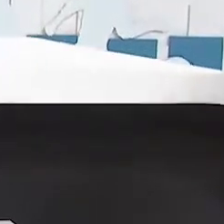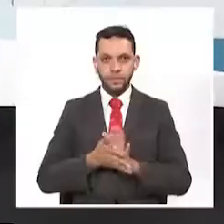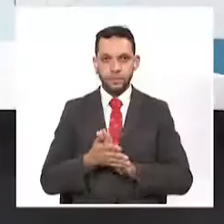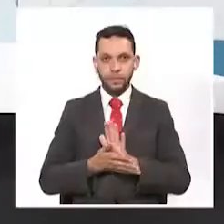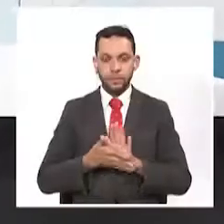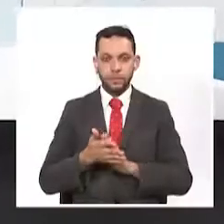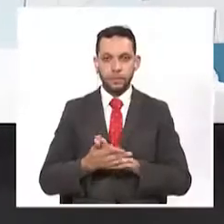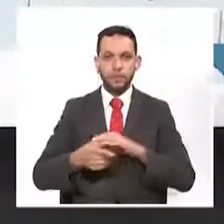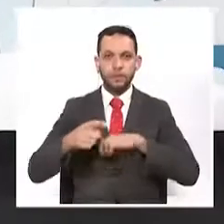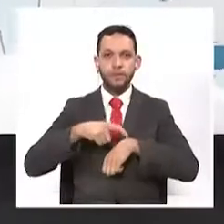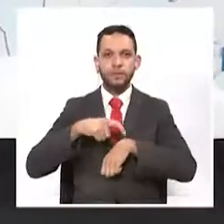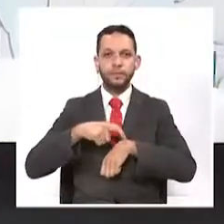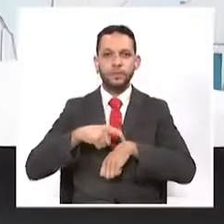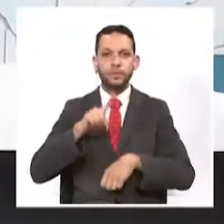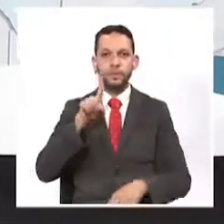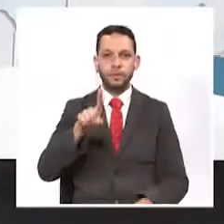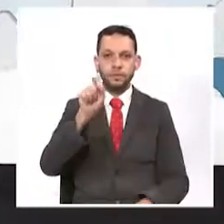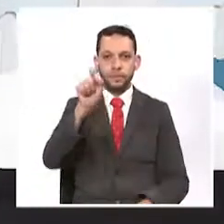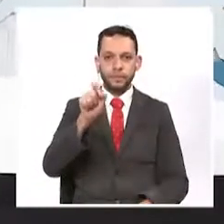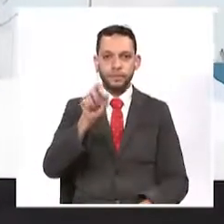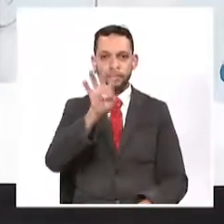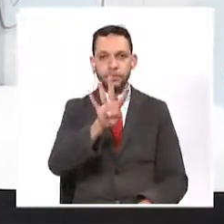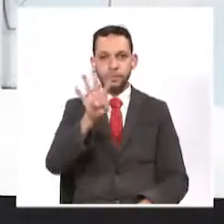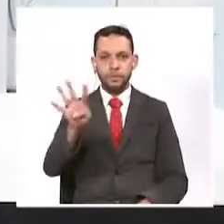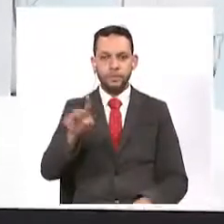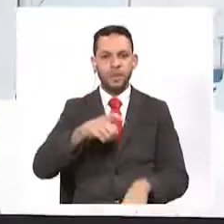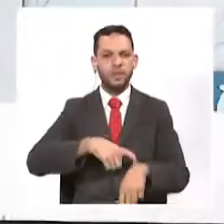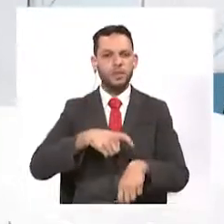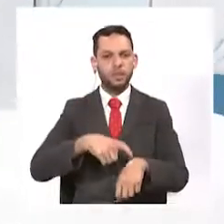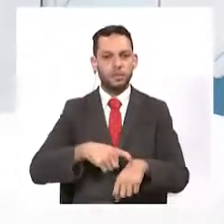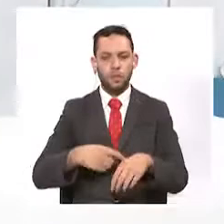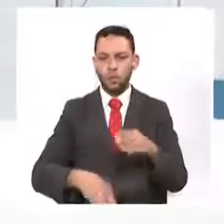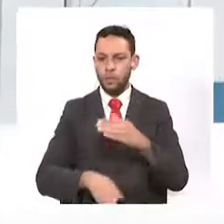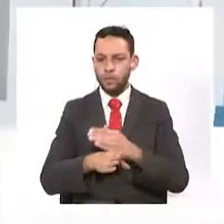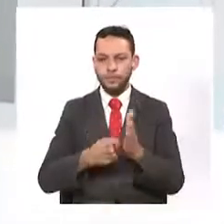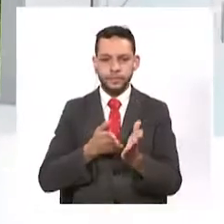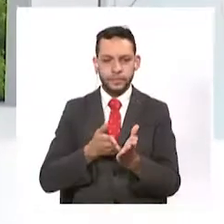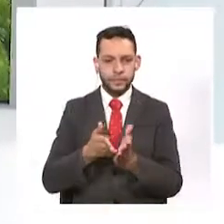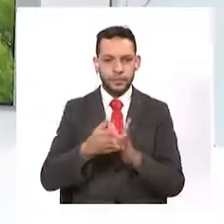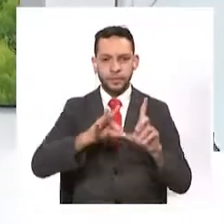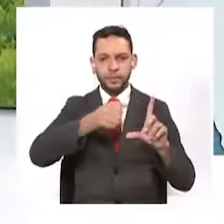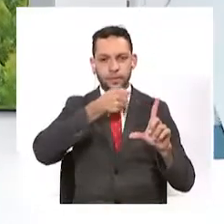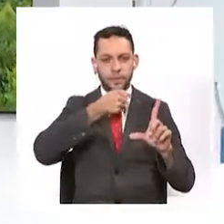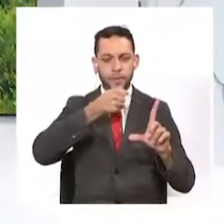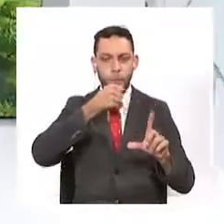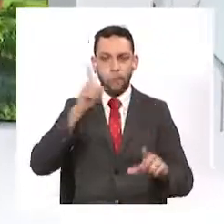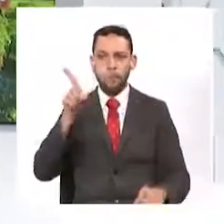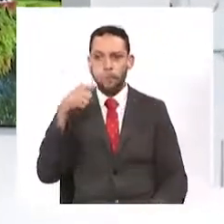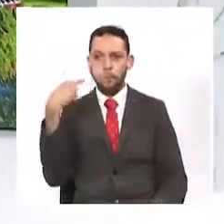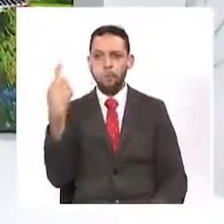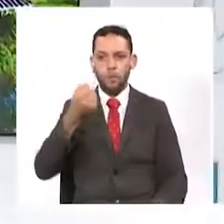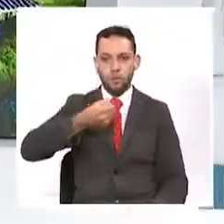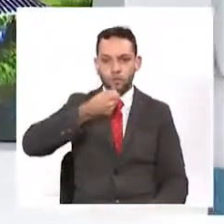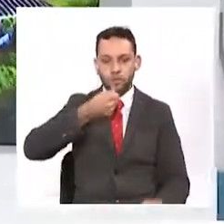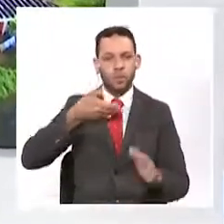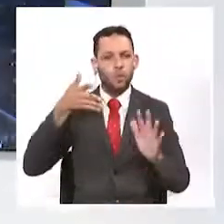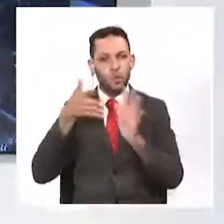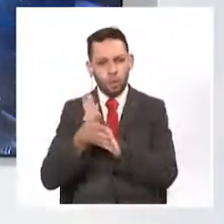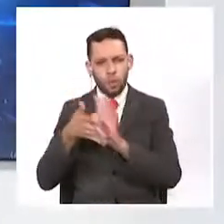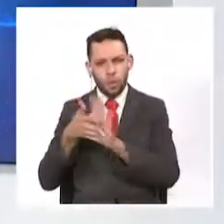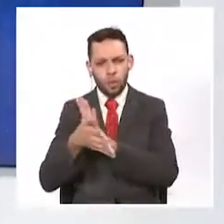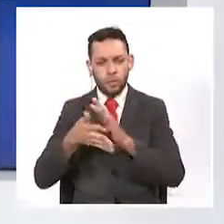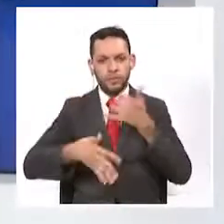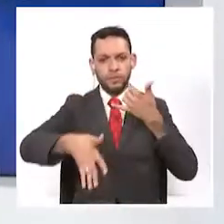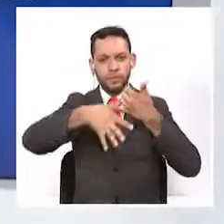Es la una de la tarde, 44 minutos. A esta hora retornamos con la información de interés general de nuestra región en Telecafé